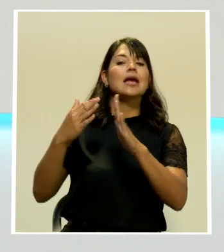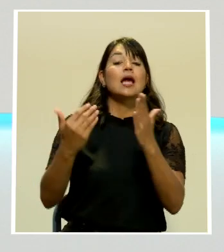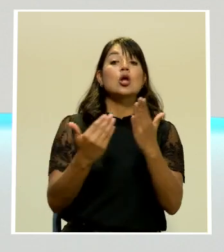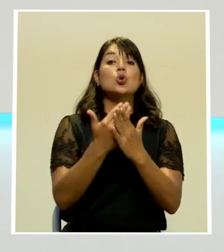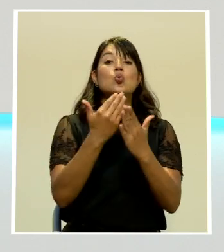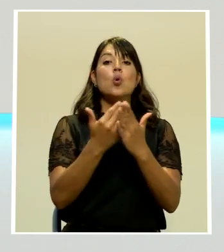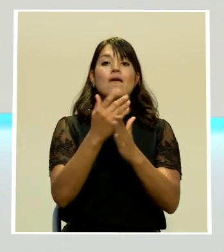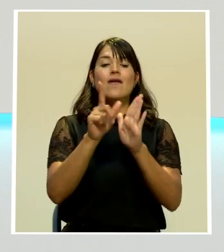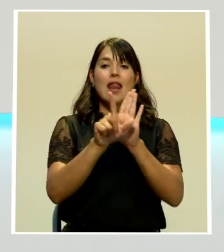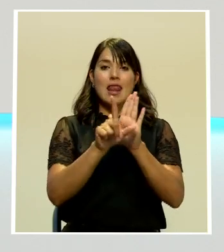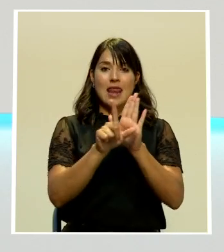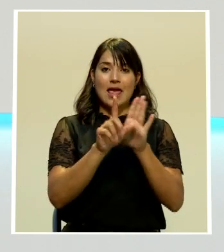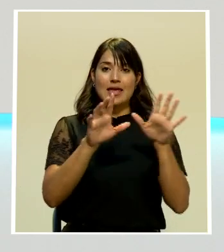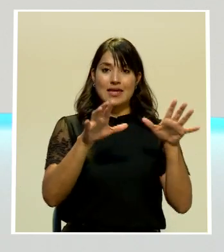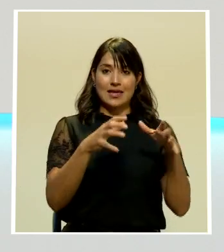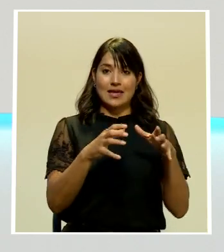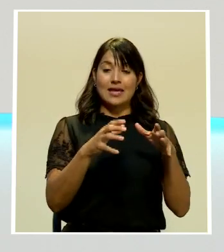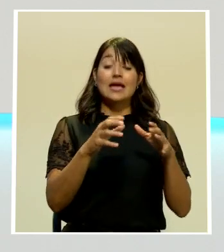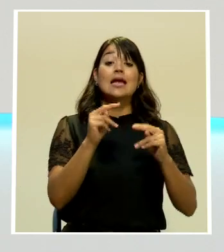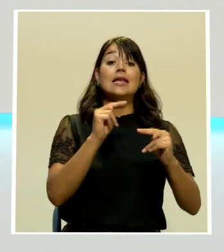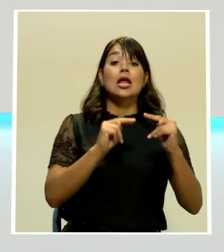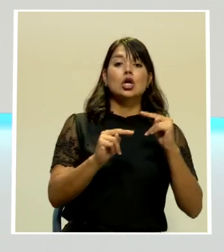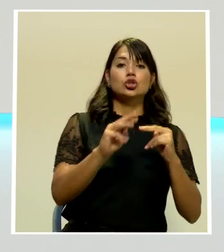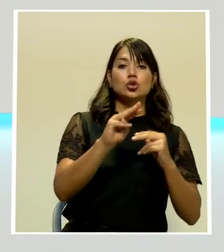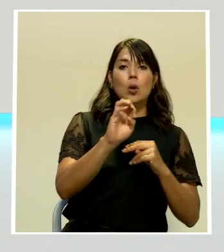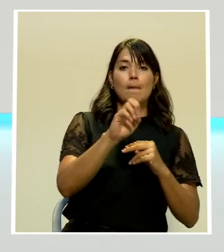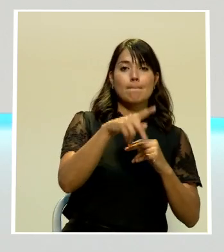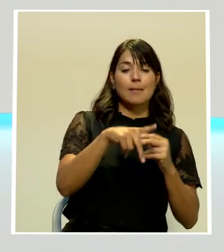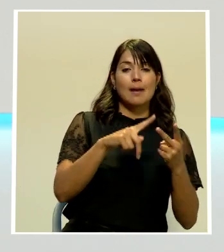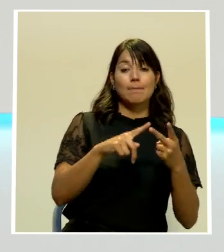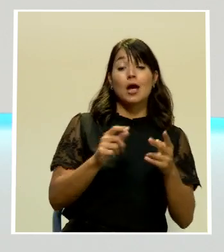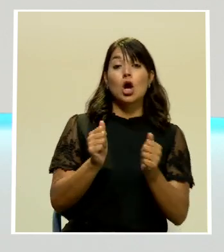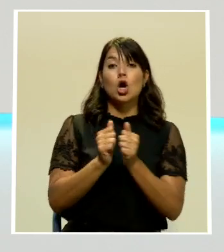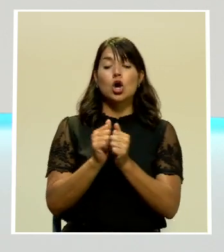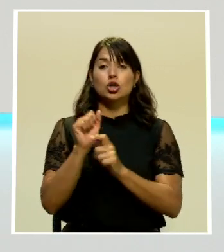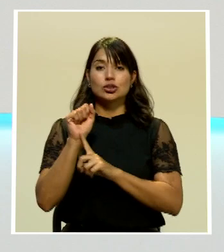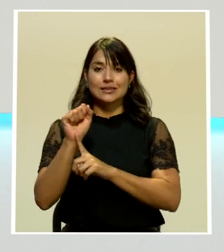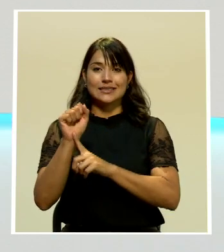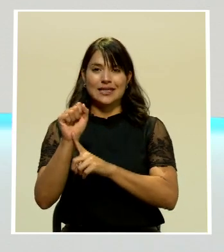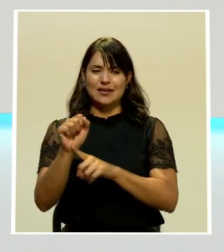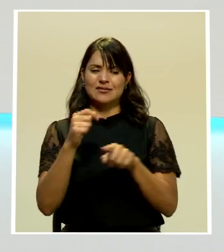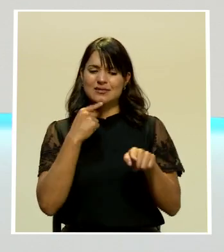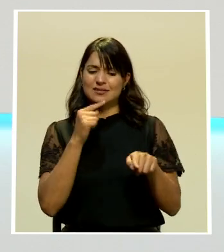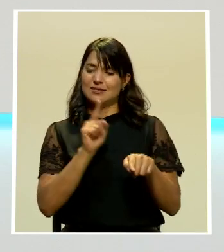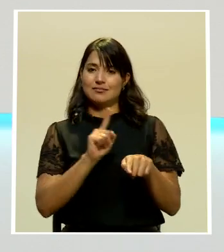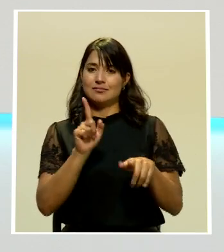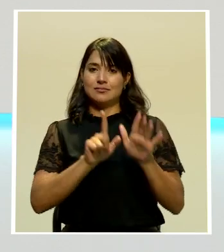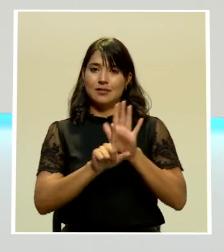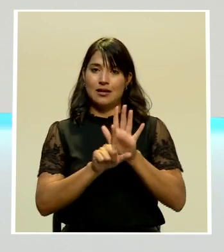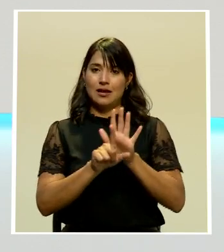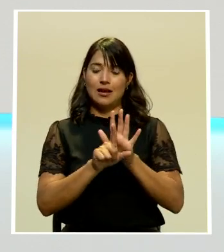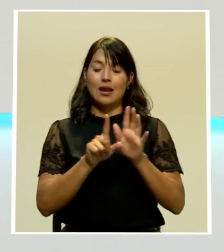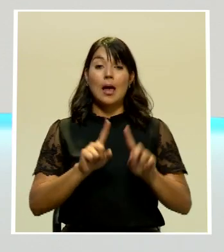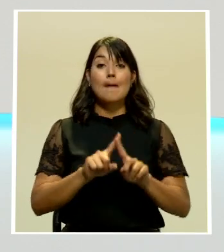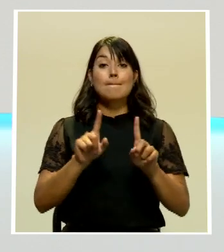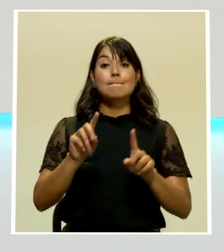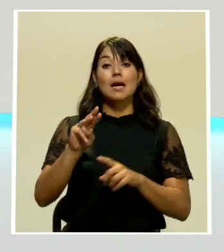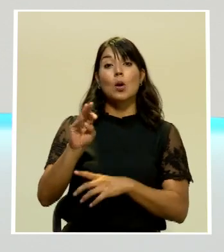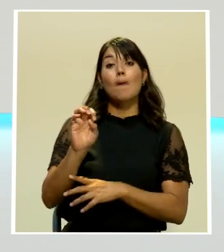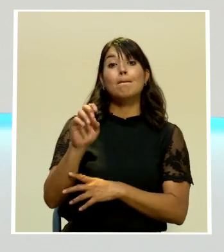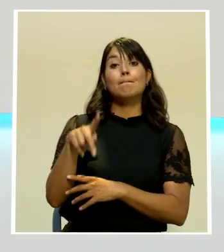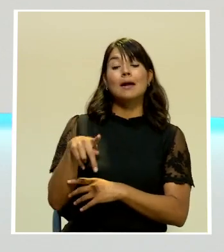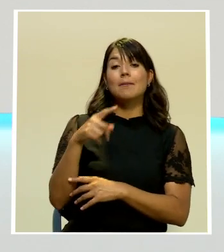colectiva negociada entre el MEP y los sindicatos, pues considera que es ilegal. Sin embargo, en el MEP